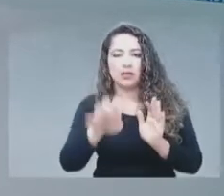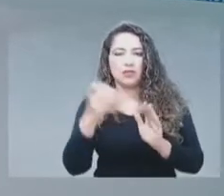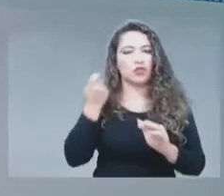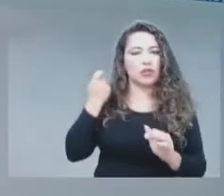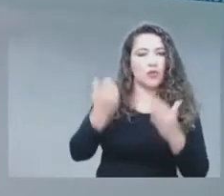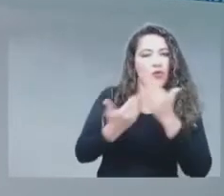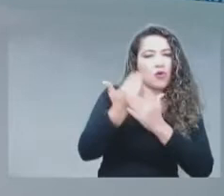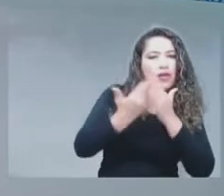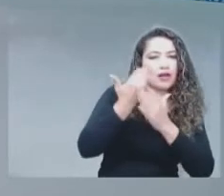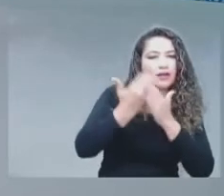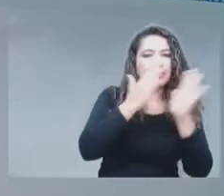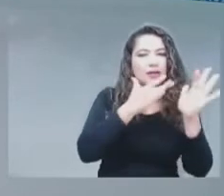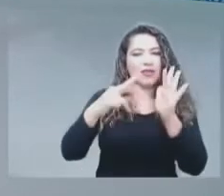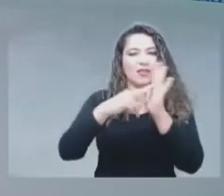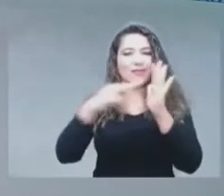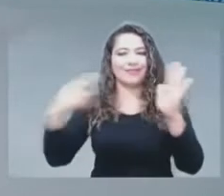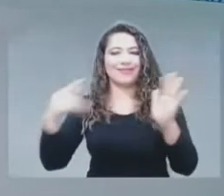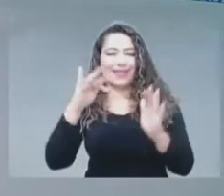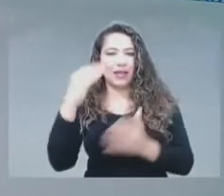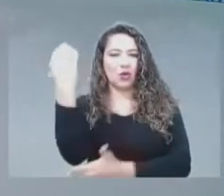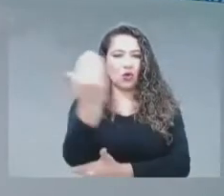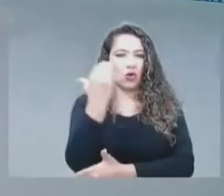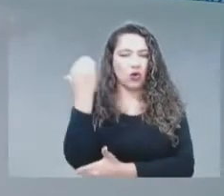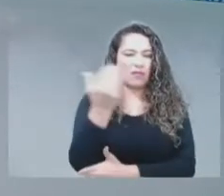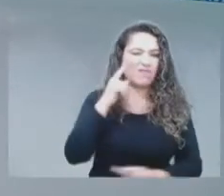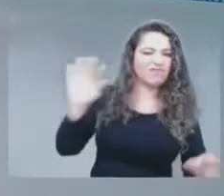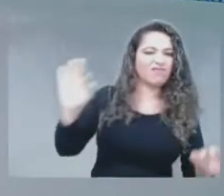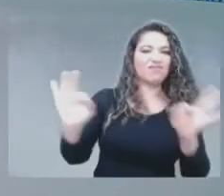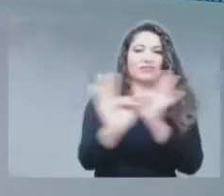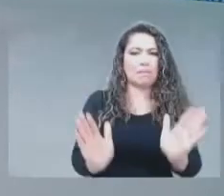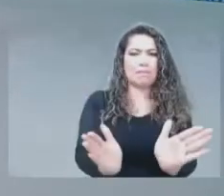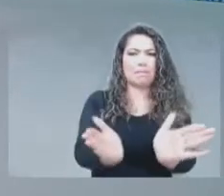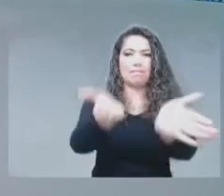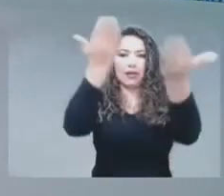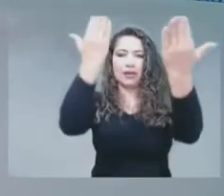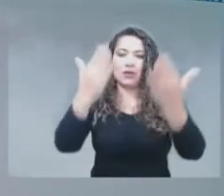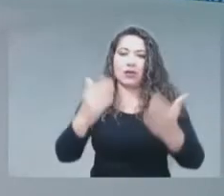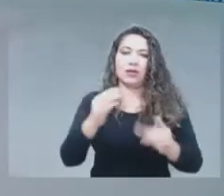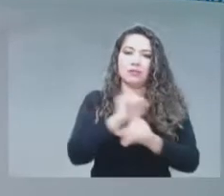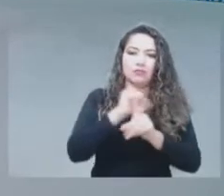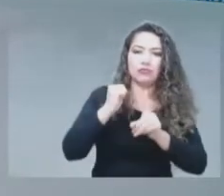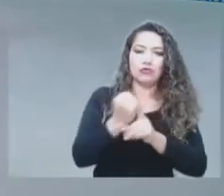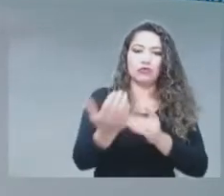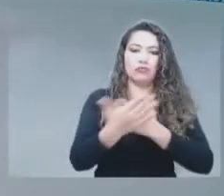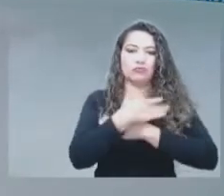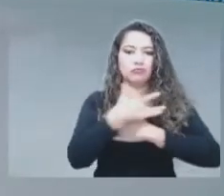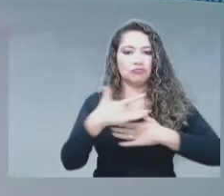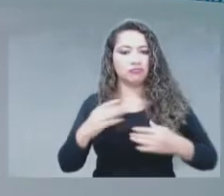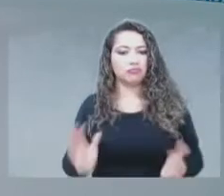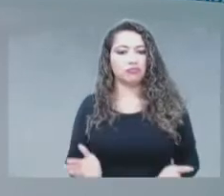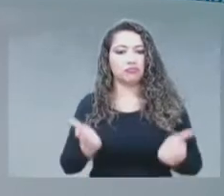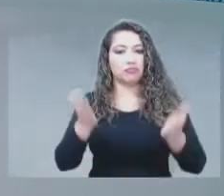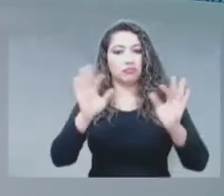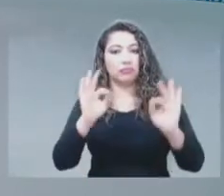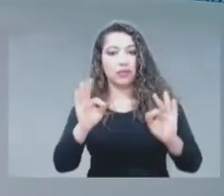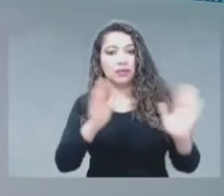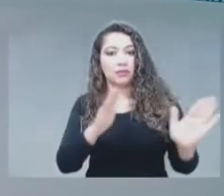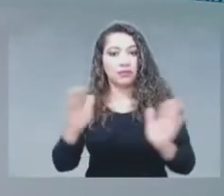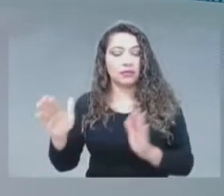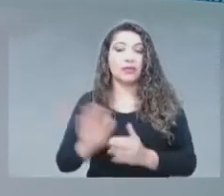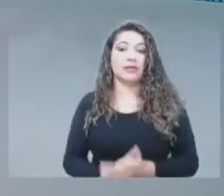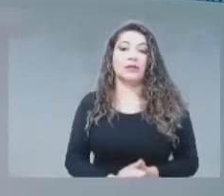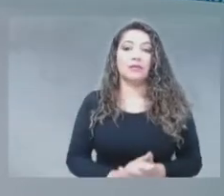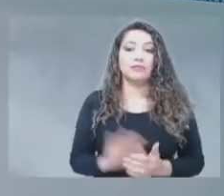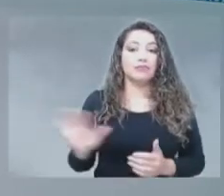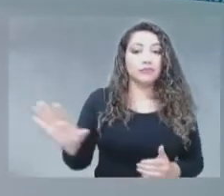en Colombia, también se enfocó en la maximización del bienestar social. Y entre otros, pues vemos esos elementos que tenemos allí, que se